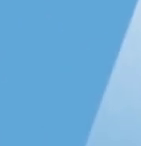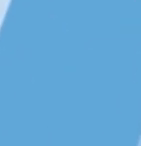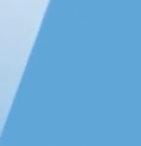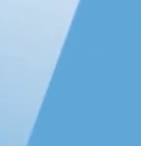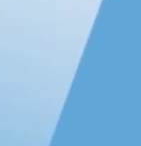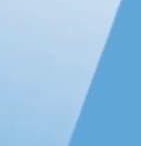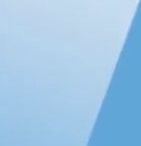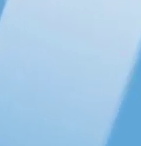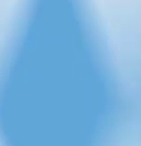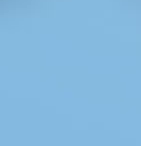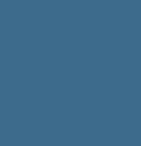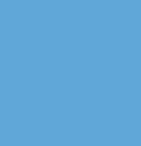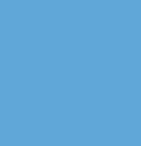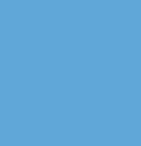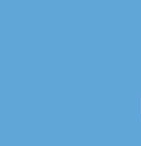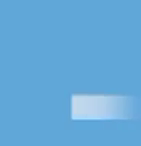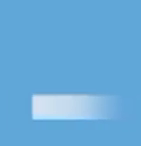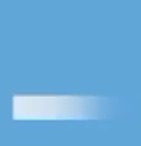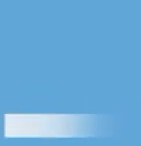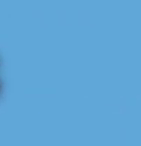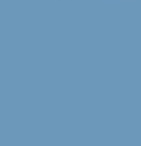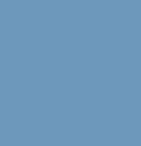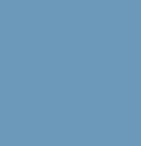Regresamos. Regresamos.